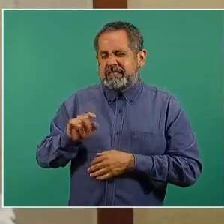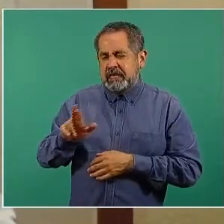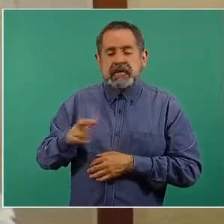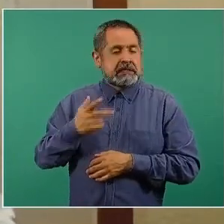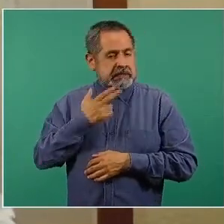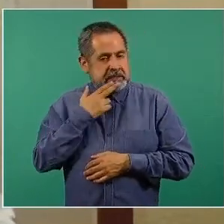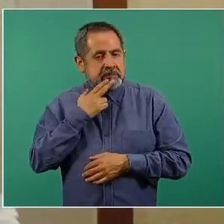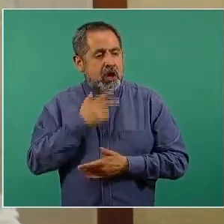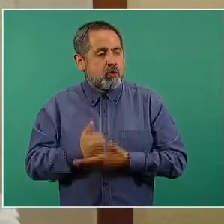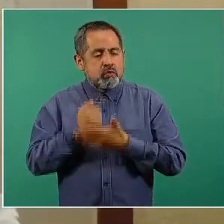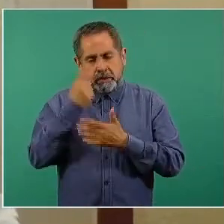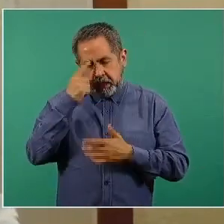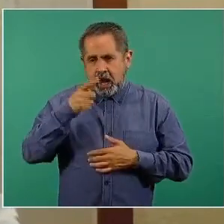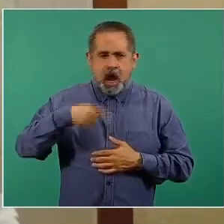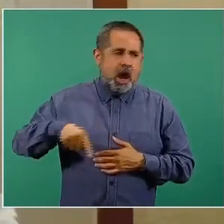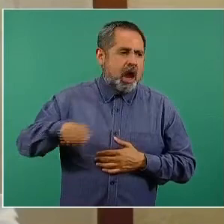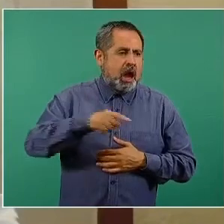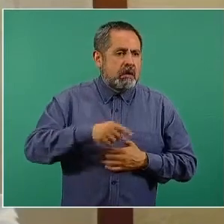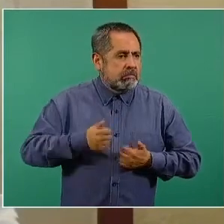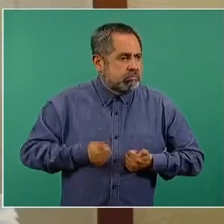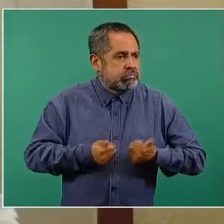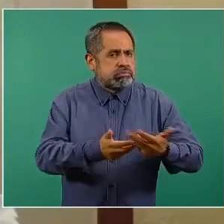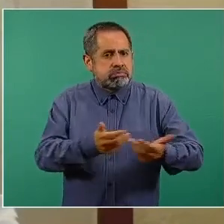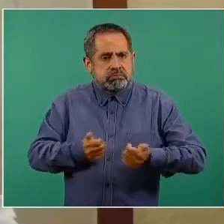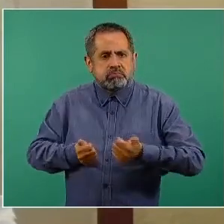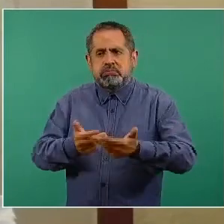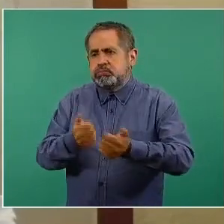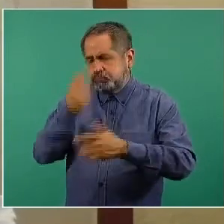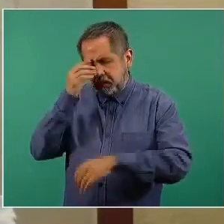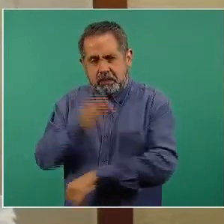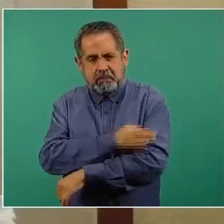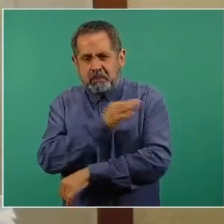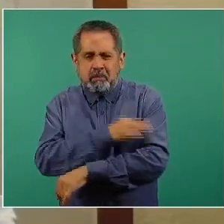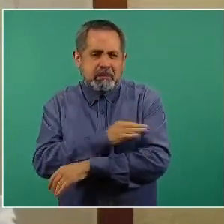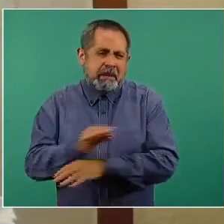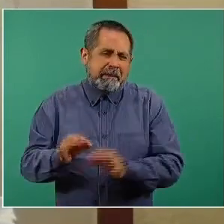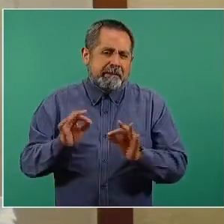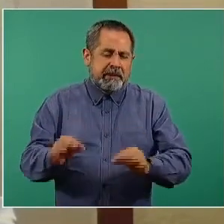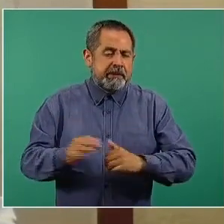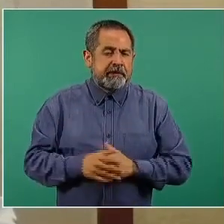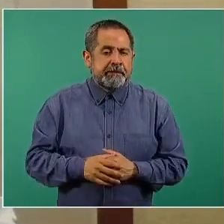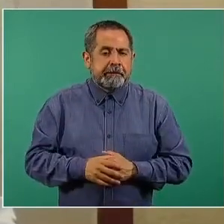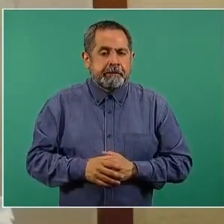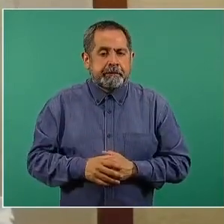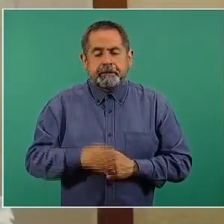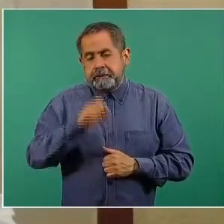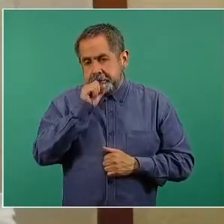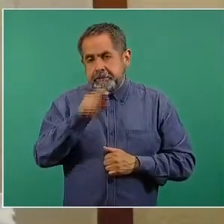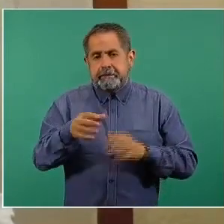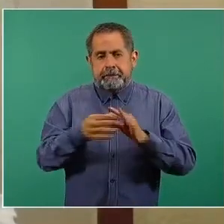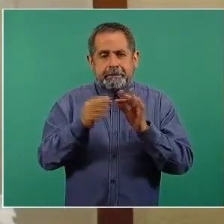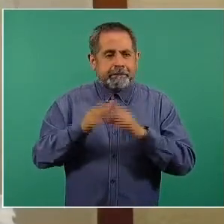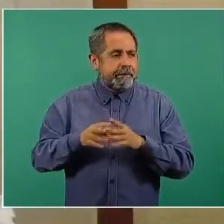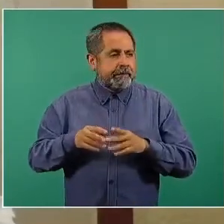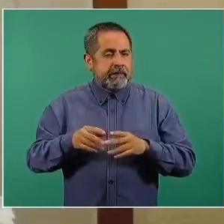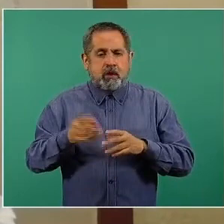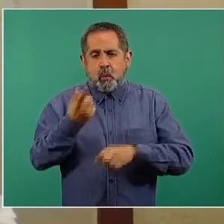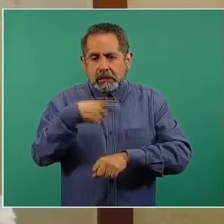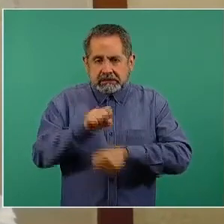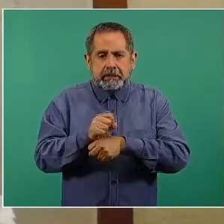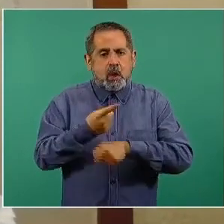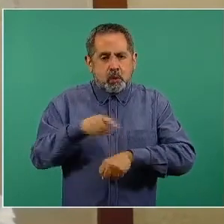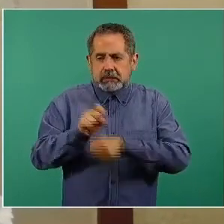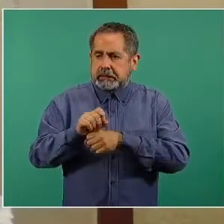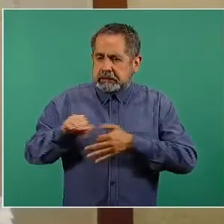eficiente en la distribución de la vacuna. En los otros casos el abastecimiento no tiene esta regularidad semanal,